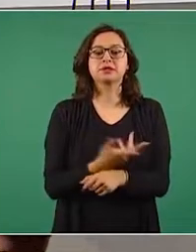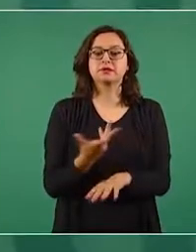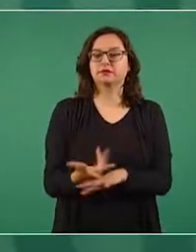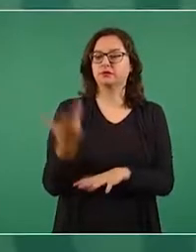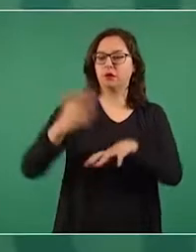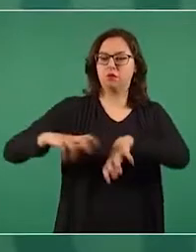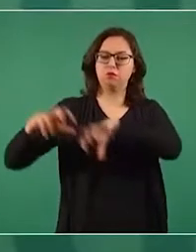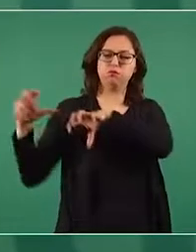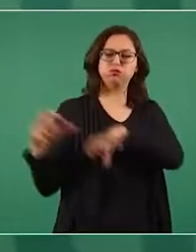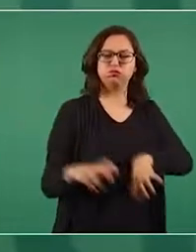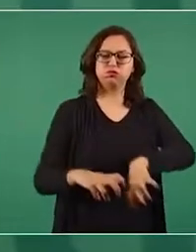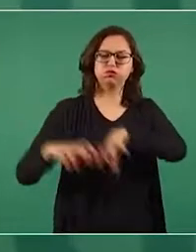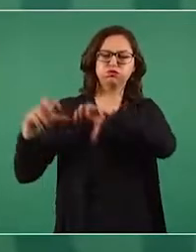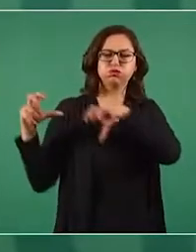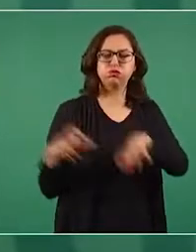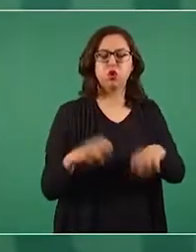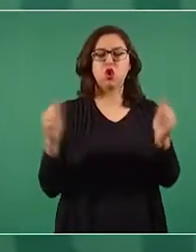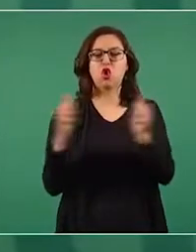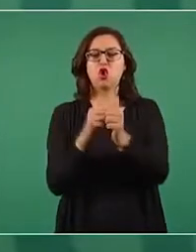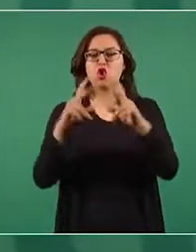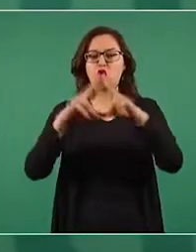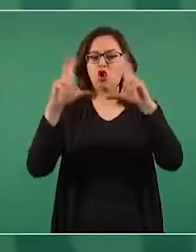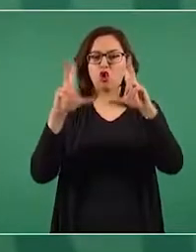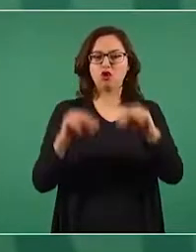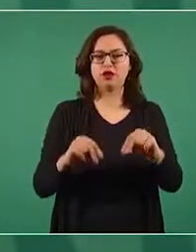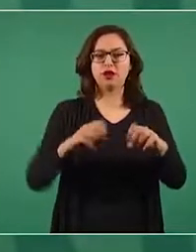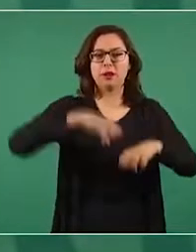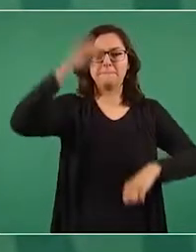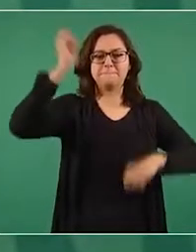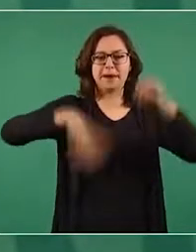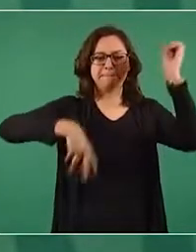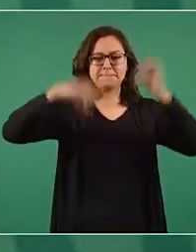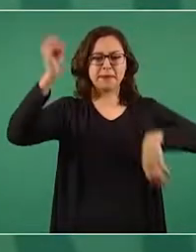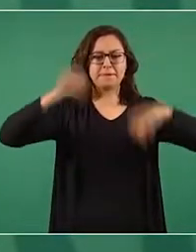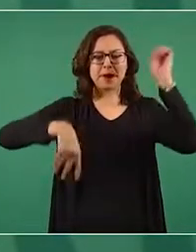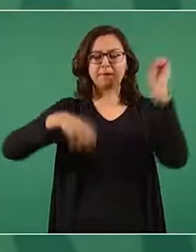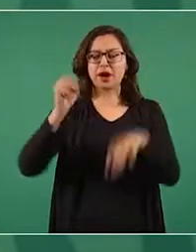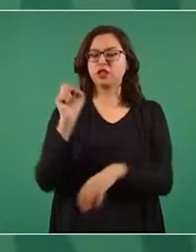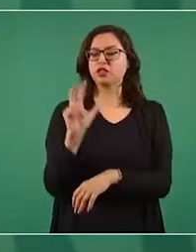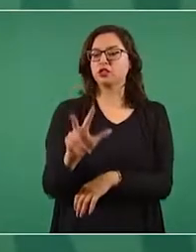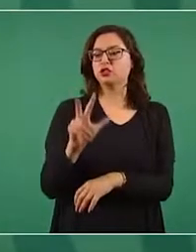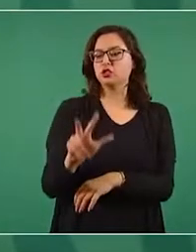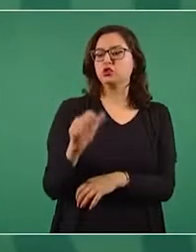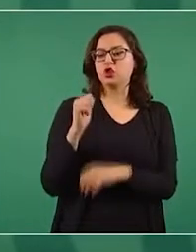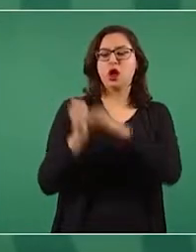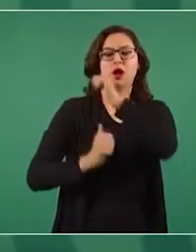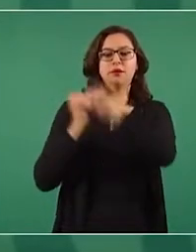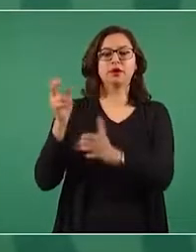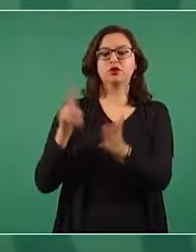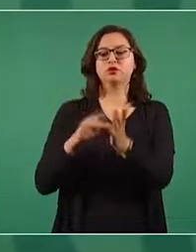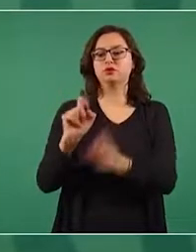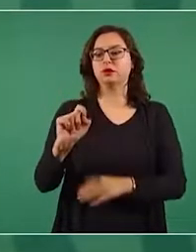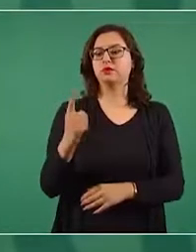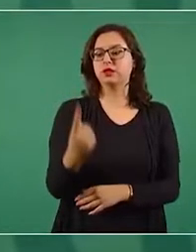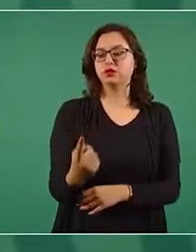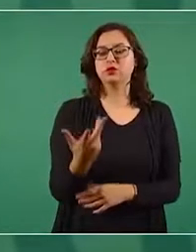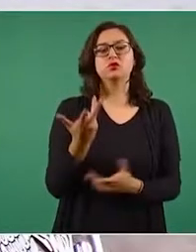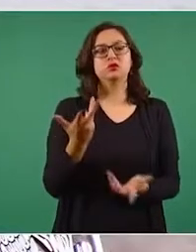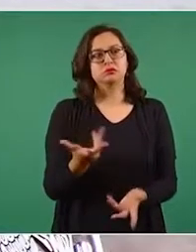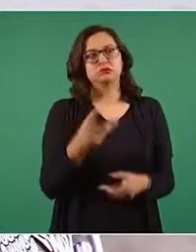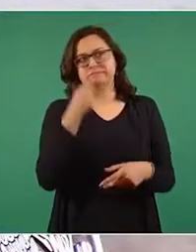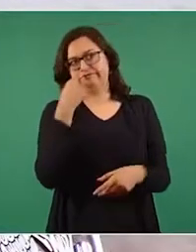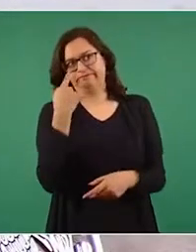tormenta de granizo ocurrida el pasado 18 de abril de 2021. Esta información es falsa.